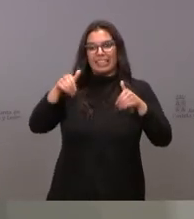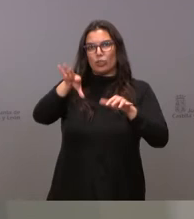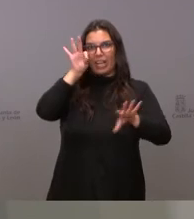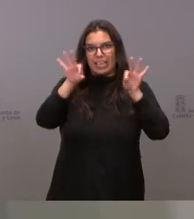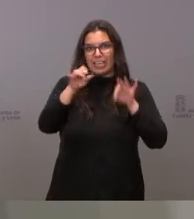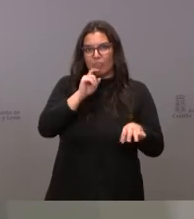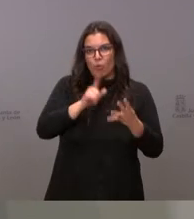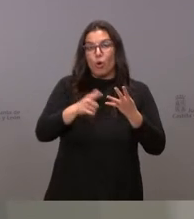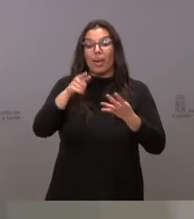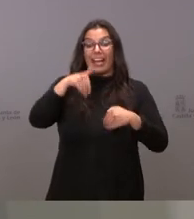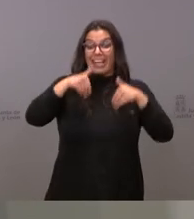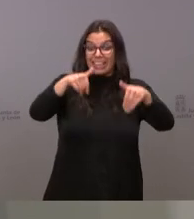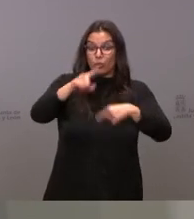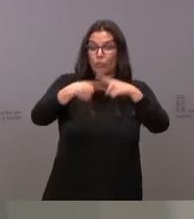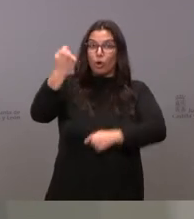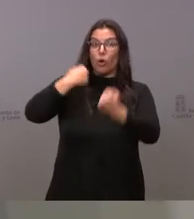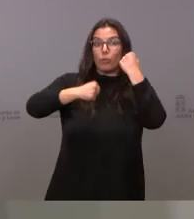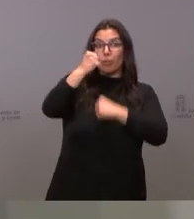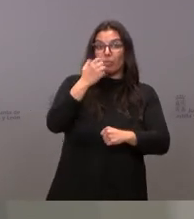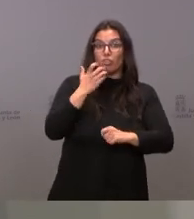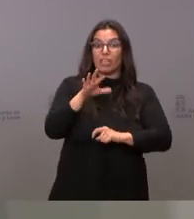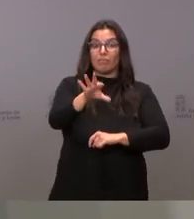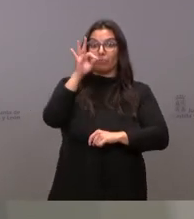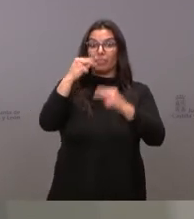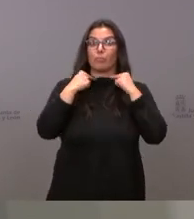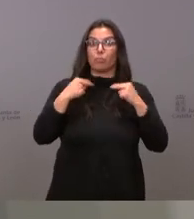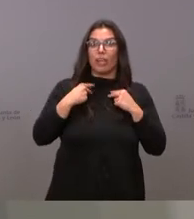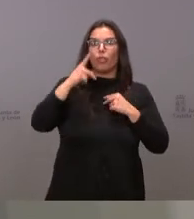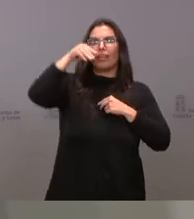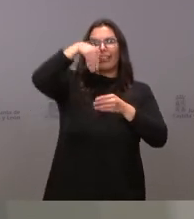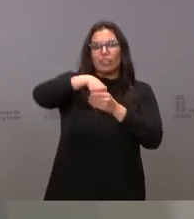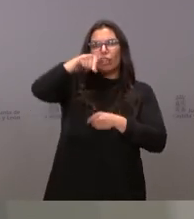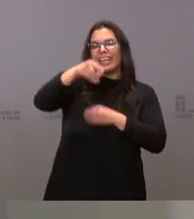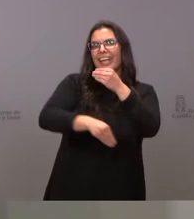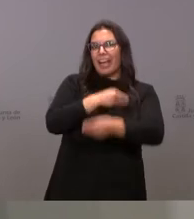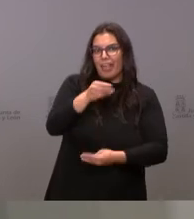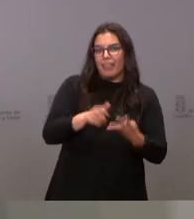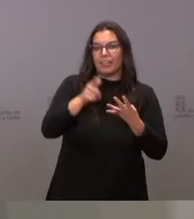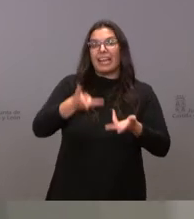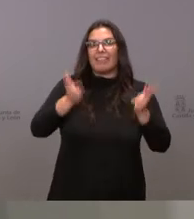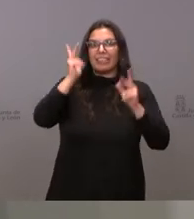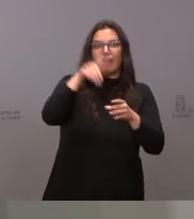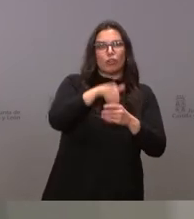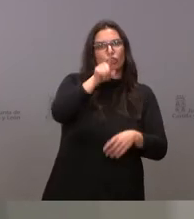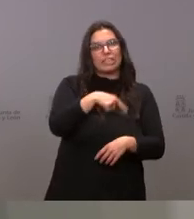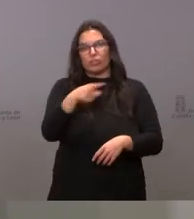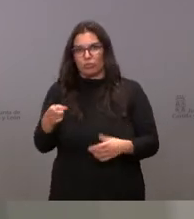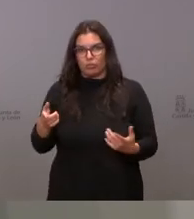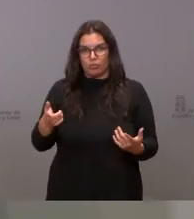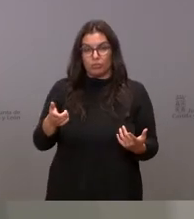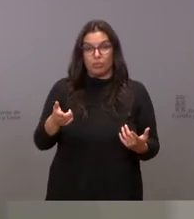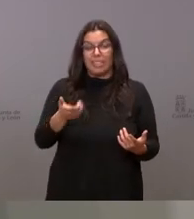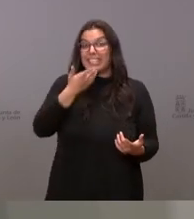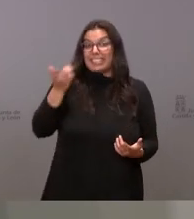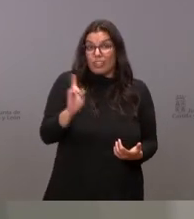cómo se comportan esos candidatos cuando son elegidos diputados en las cortes, cuándo se tiene libertad de voto y cuándo no. Porque